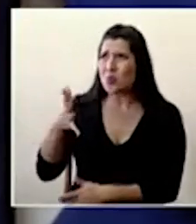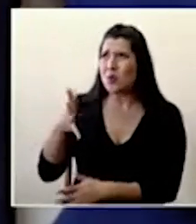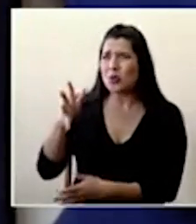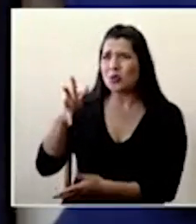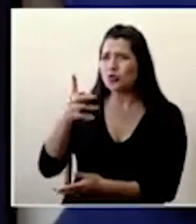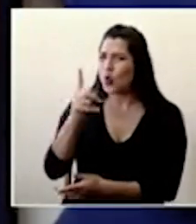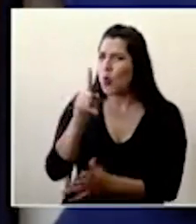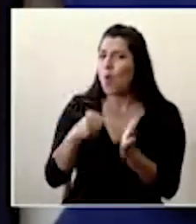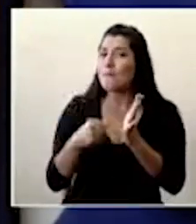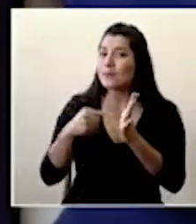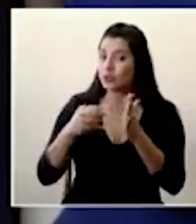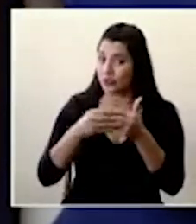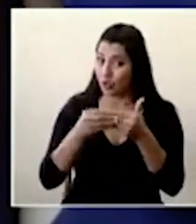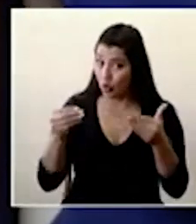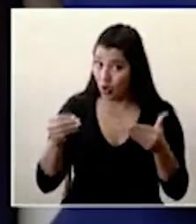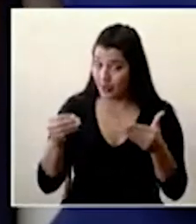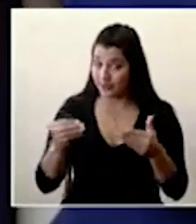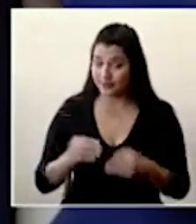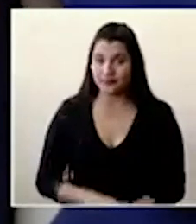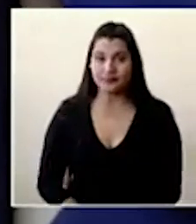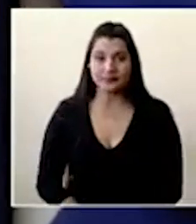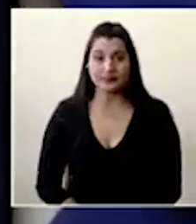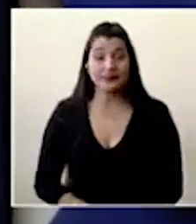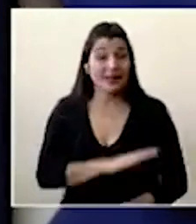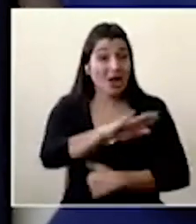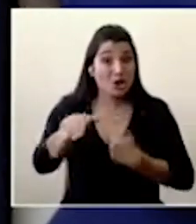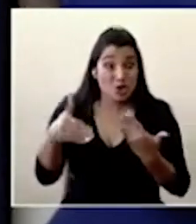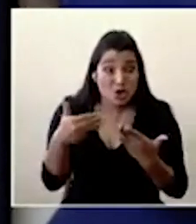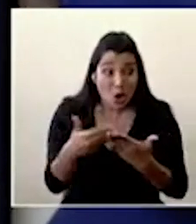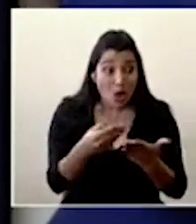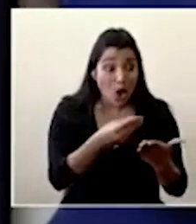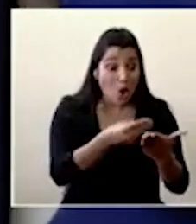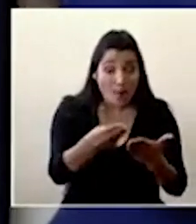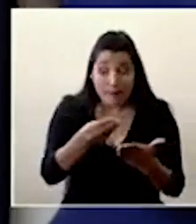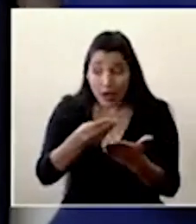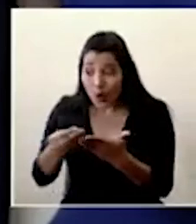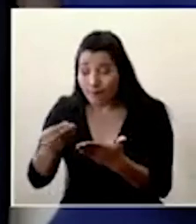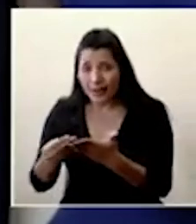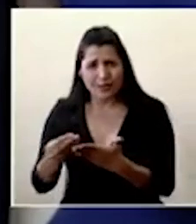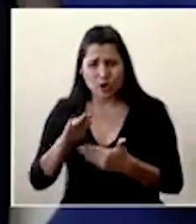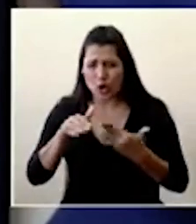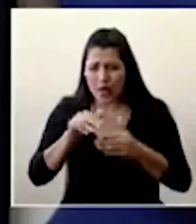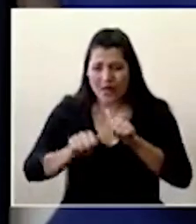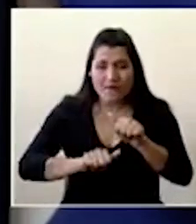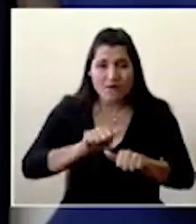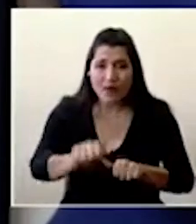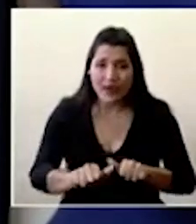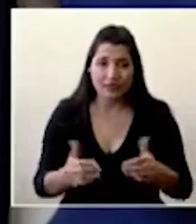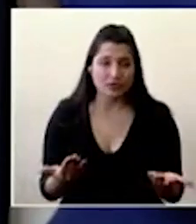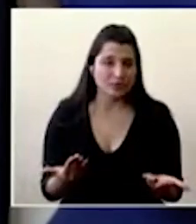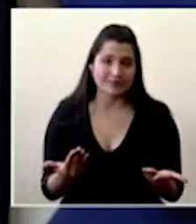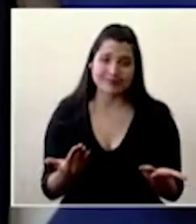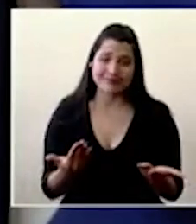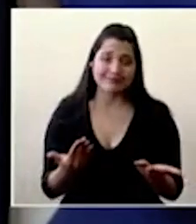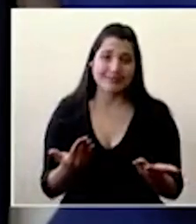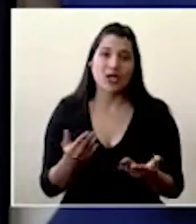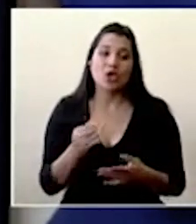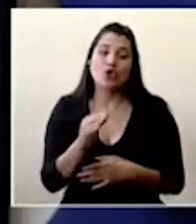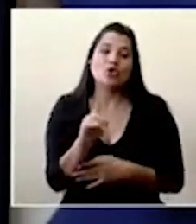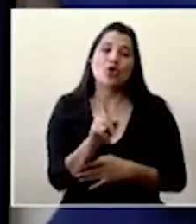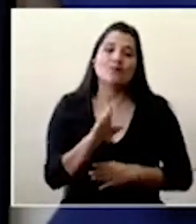un millón de dólares toda esa inversión no le gana a la disciplina